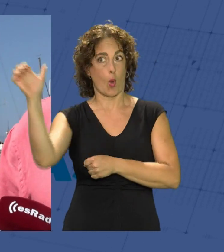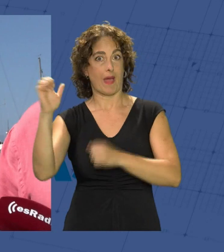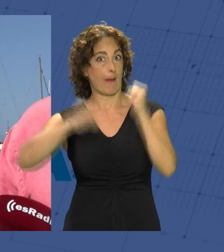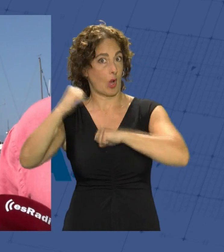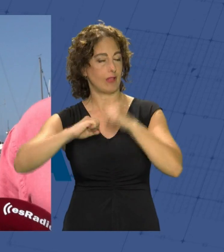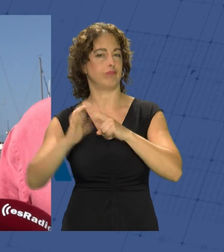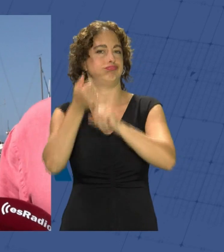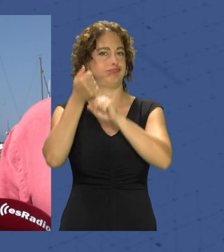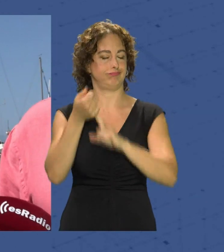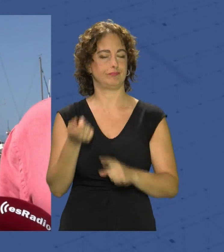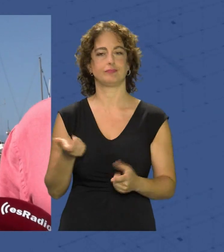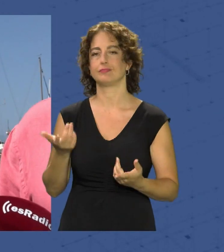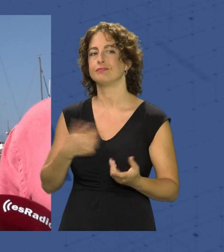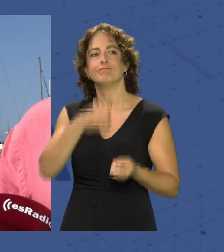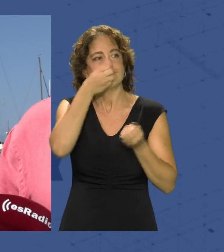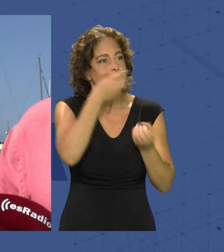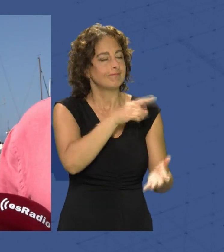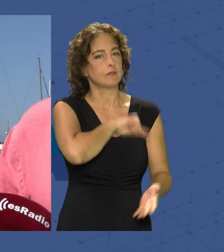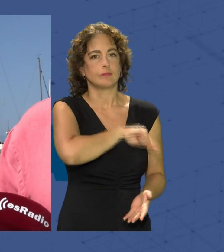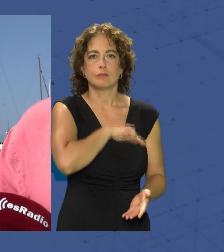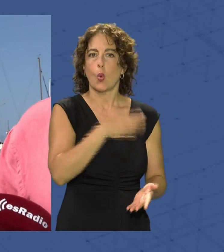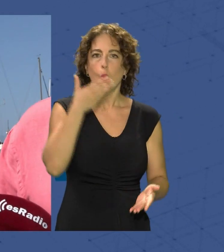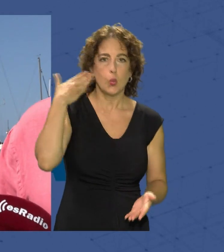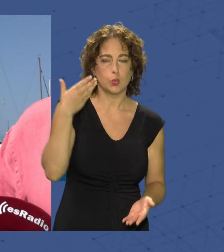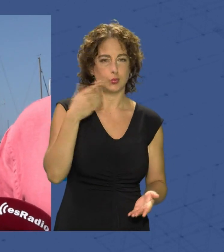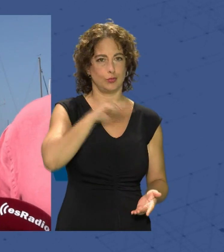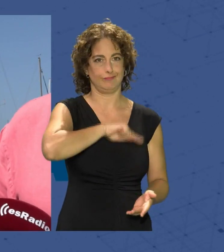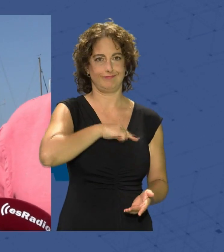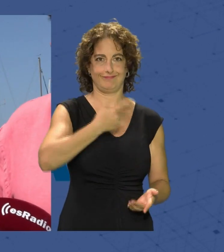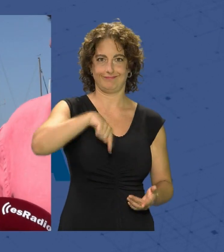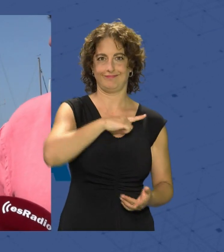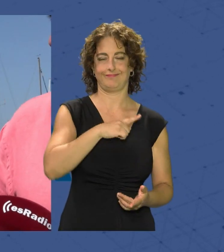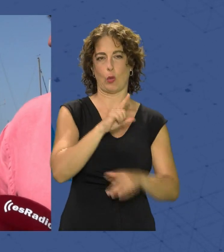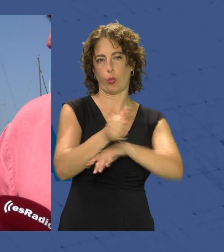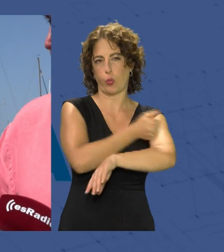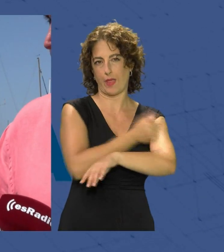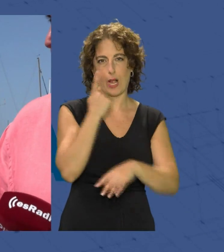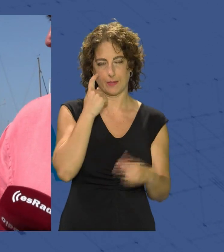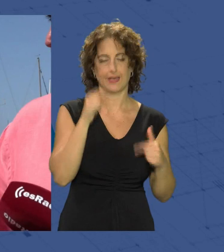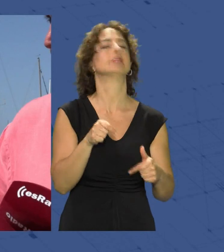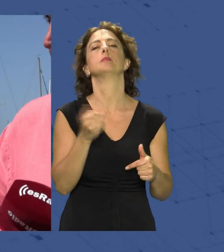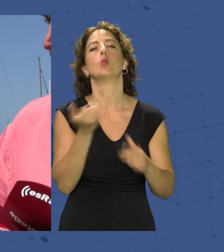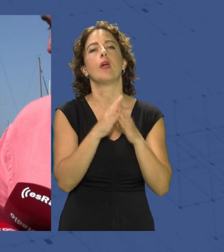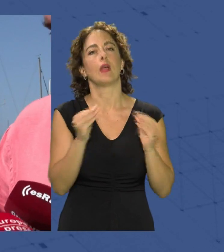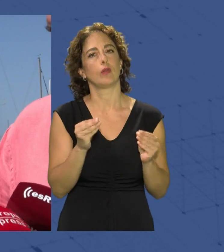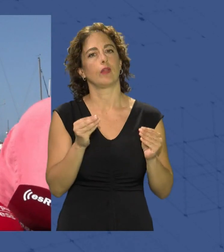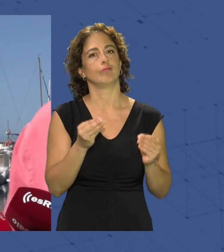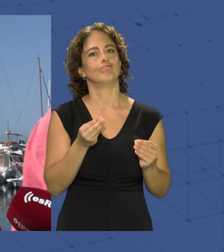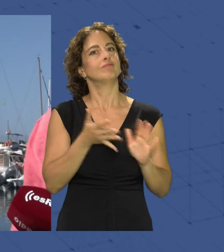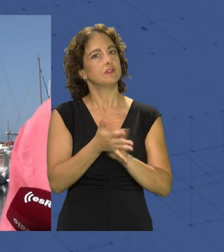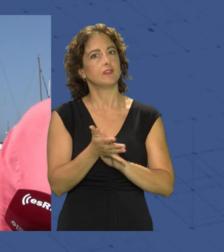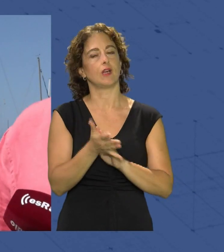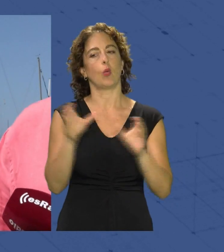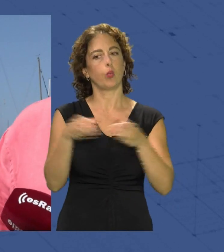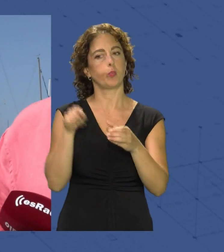pues la verdad el orgullo que tenemos como almerienses el delegado yo misma desde la Junta de Andalucía pues poder contar como